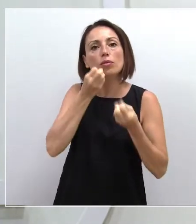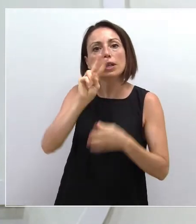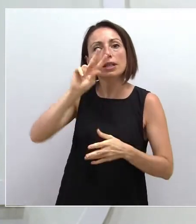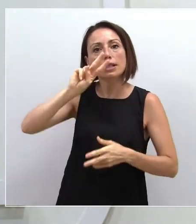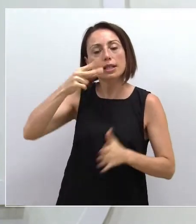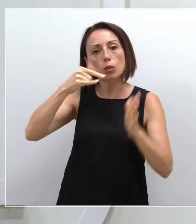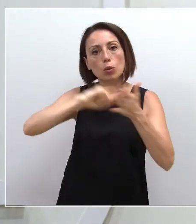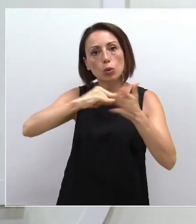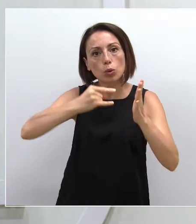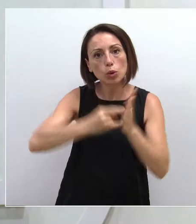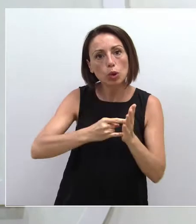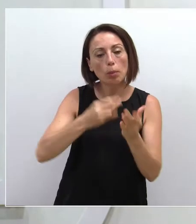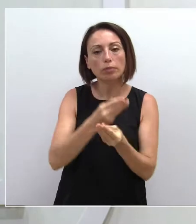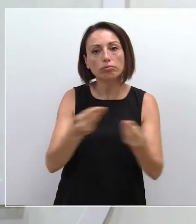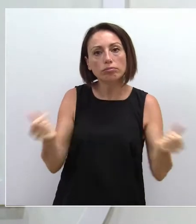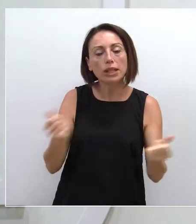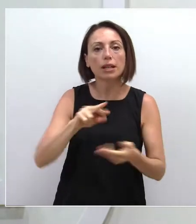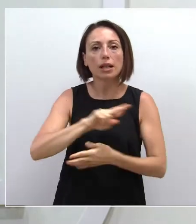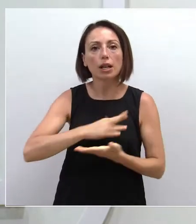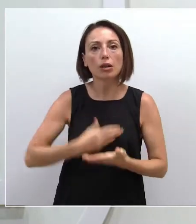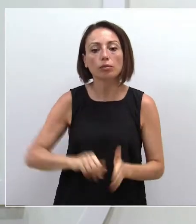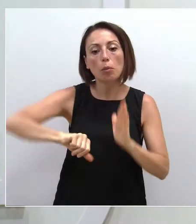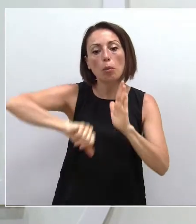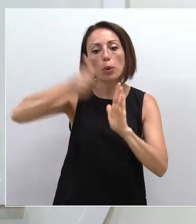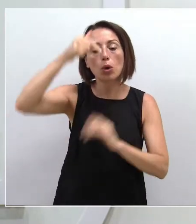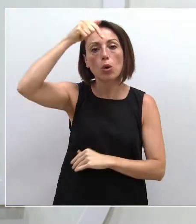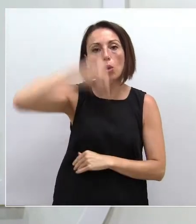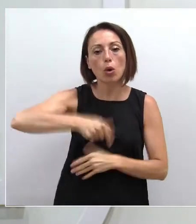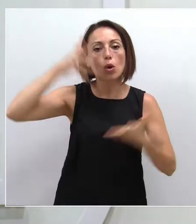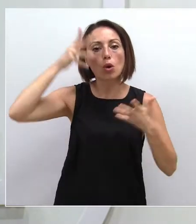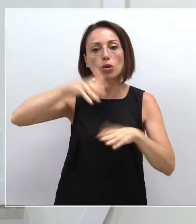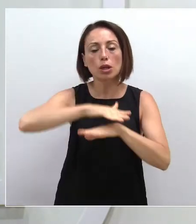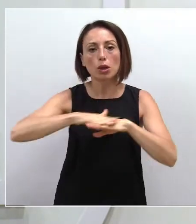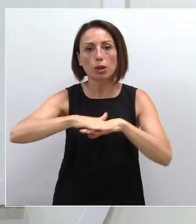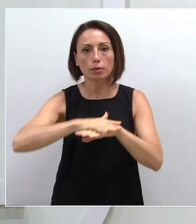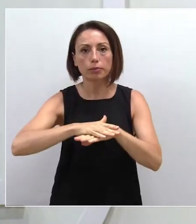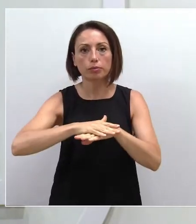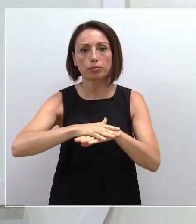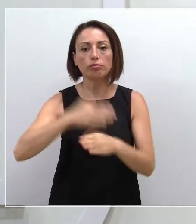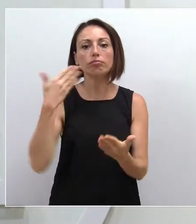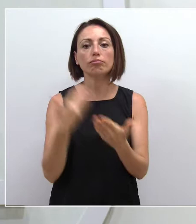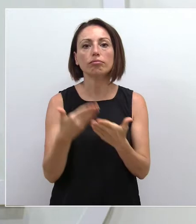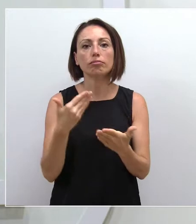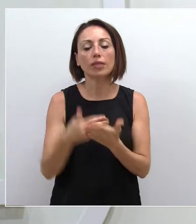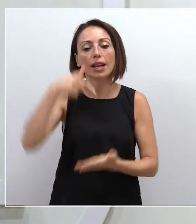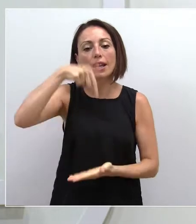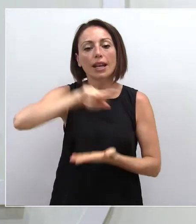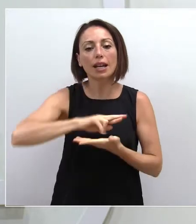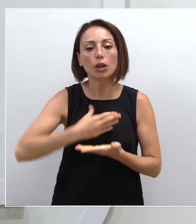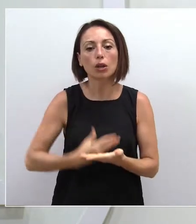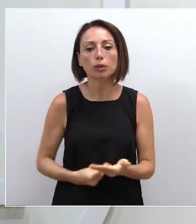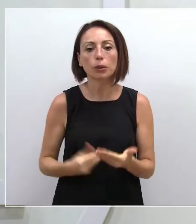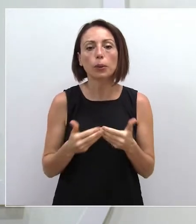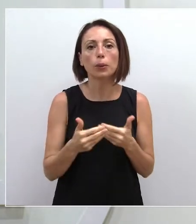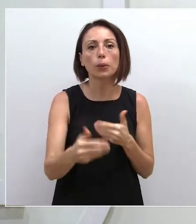depuración de la región de Murcia, que ha sido aprobado hoy por el Consejo de Gobierno y que garantizará que la región siga